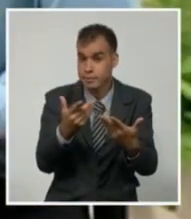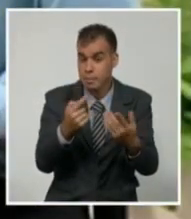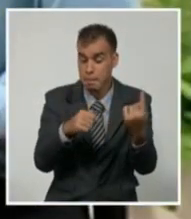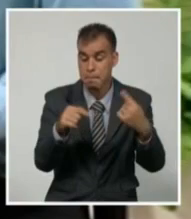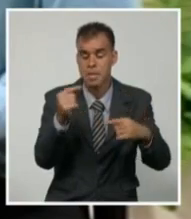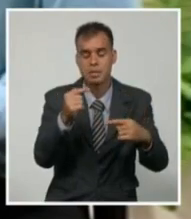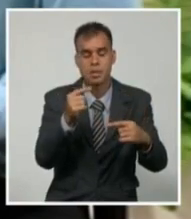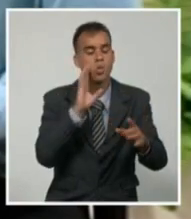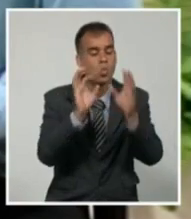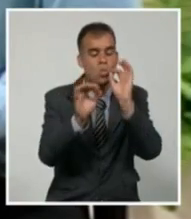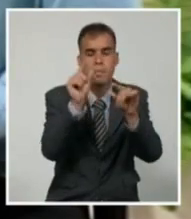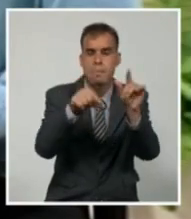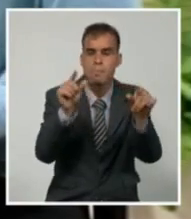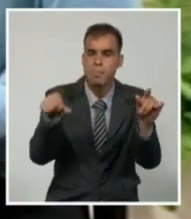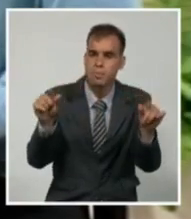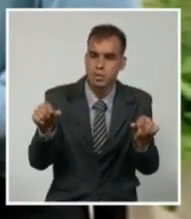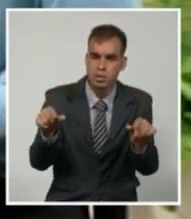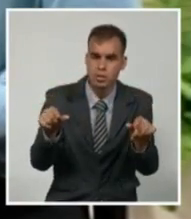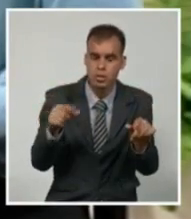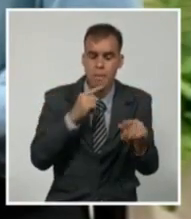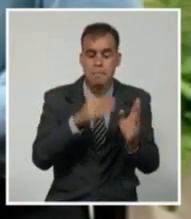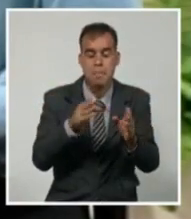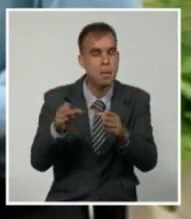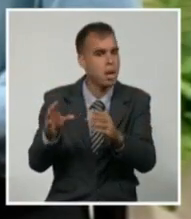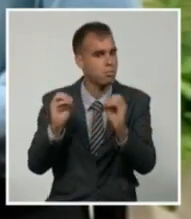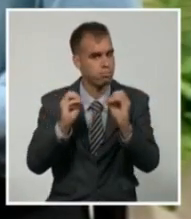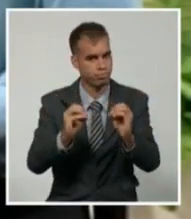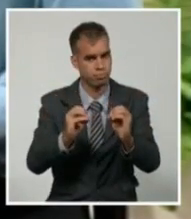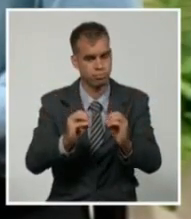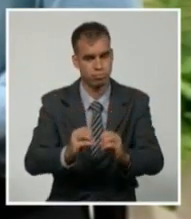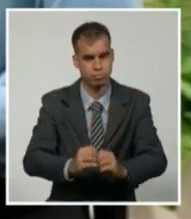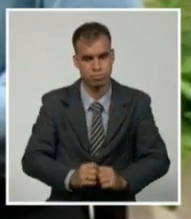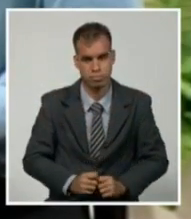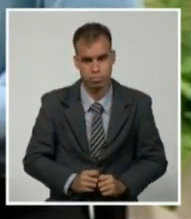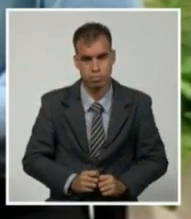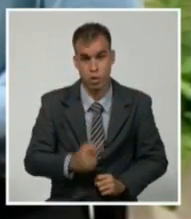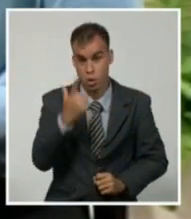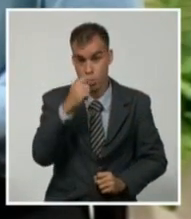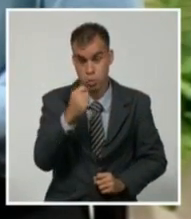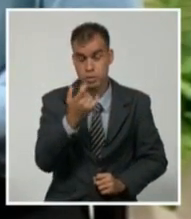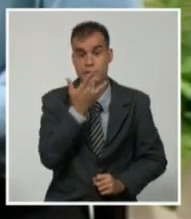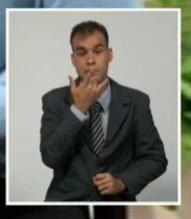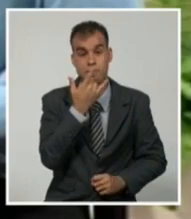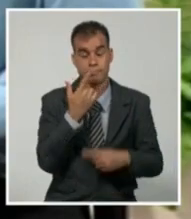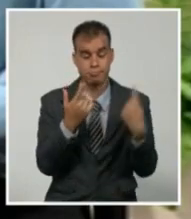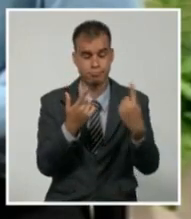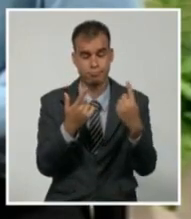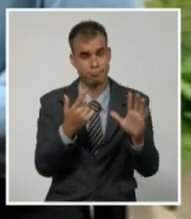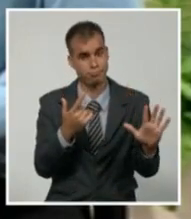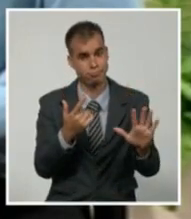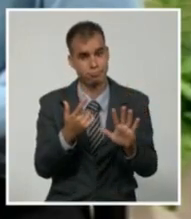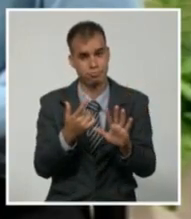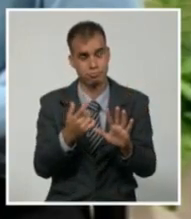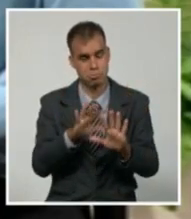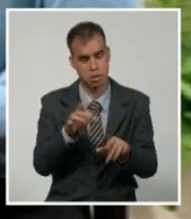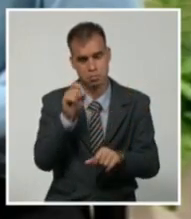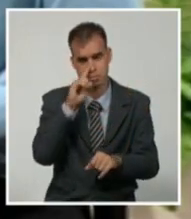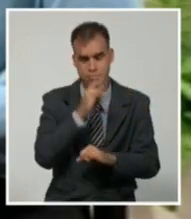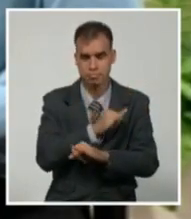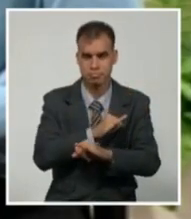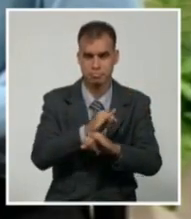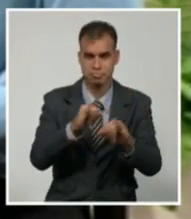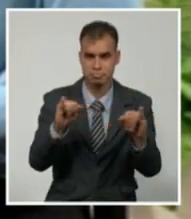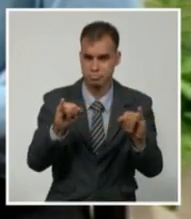y salvaguardar recursos ante la amenaza de la tormenta tropical Laura. De esta manera vamos llegando al final de este